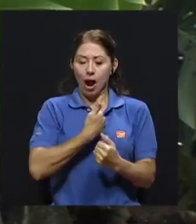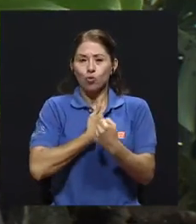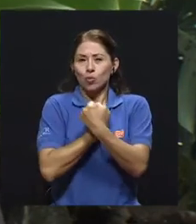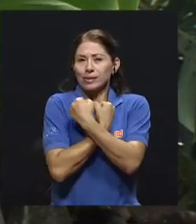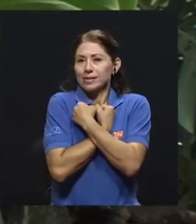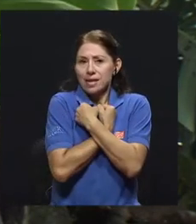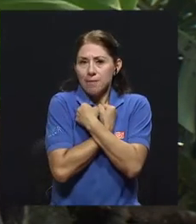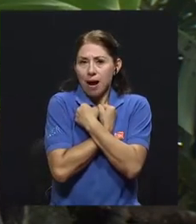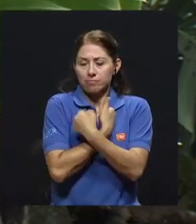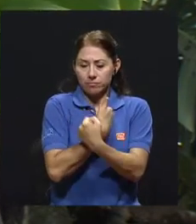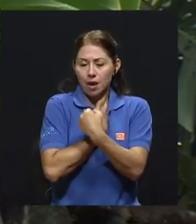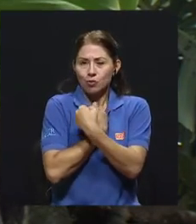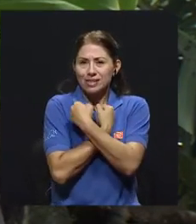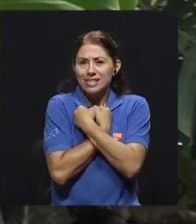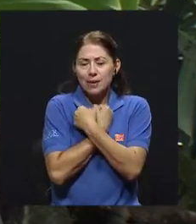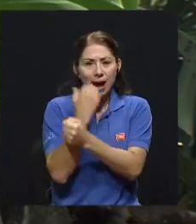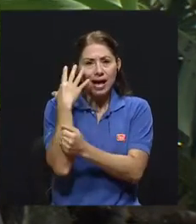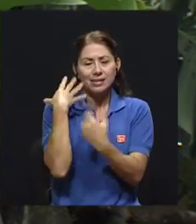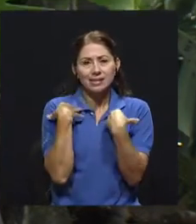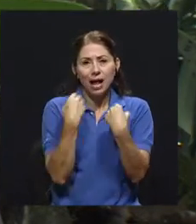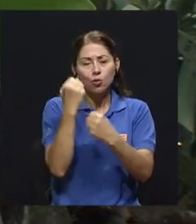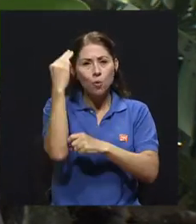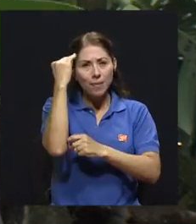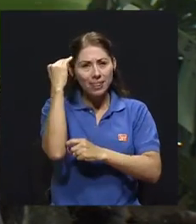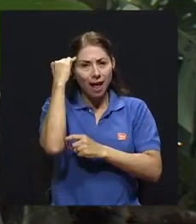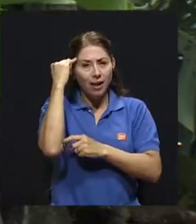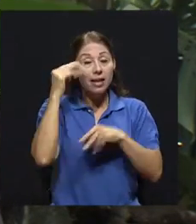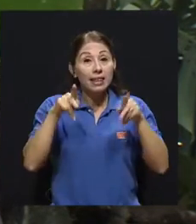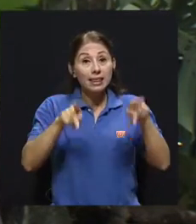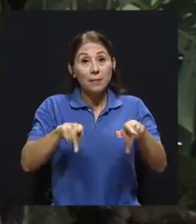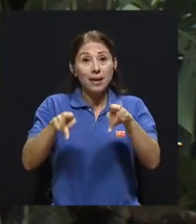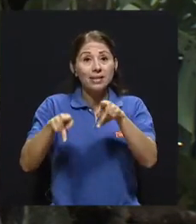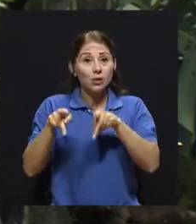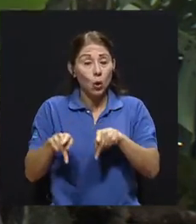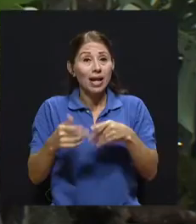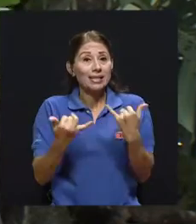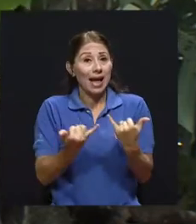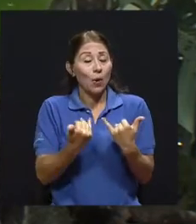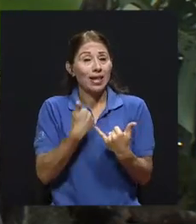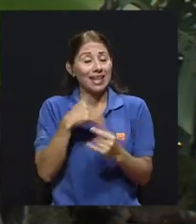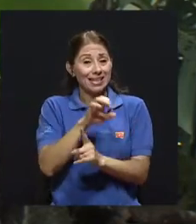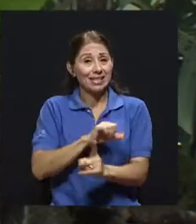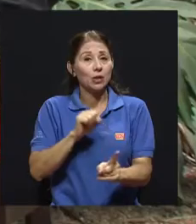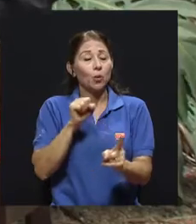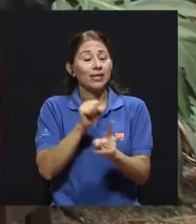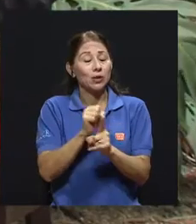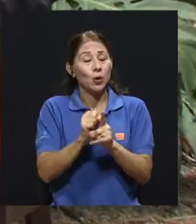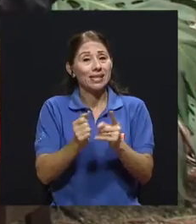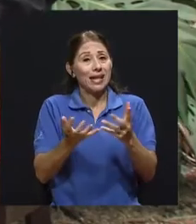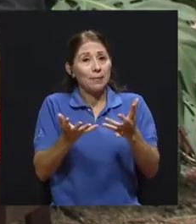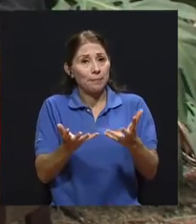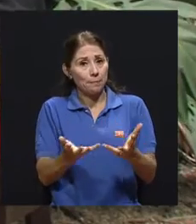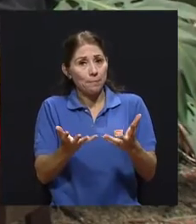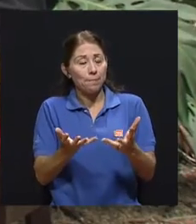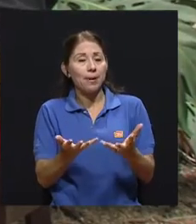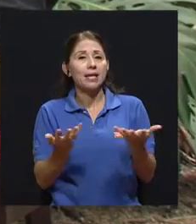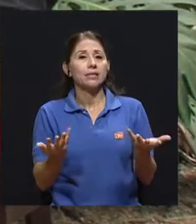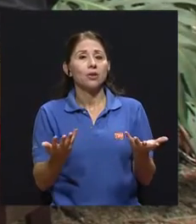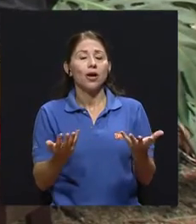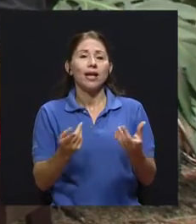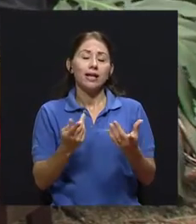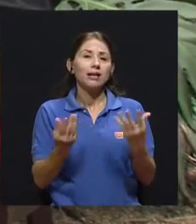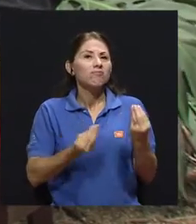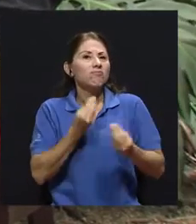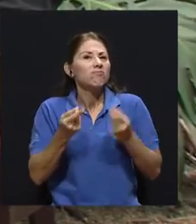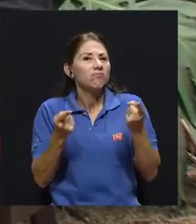la salud mental de las personas que están pasando por situaciones de obesidad. Entonces, Don Mariano, muchísimas gracias